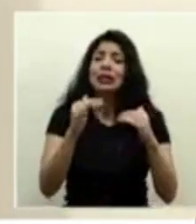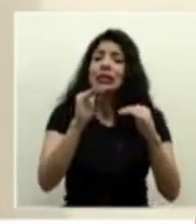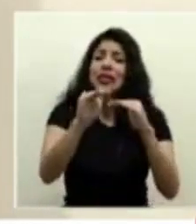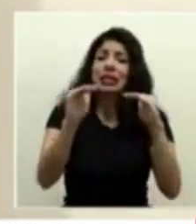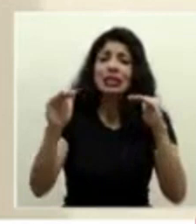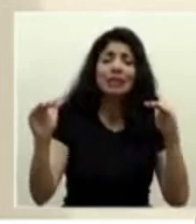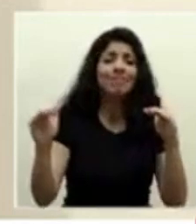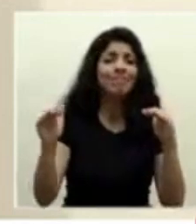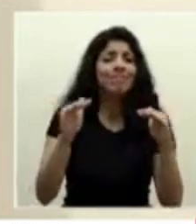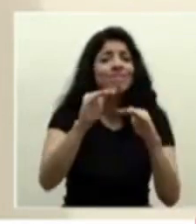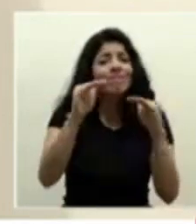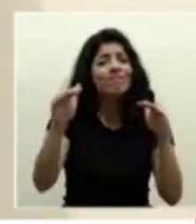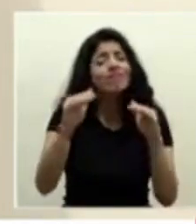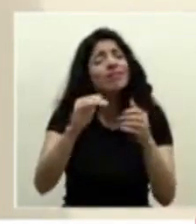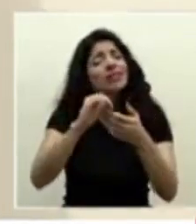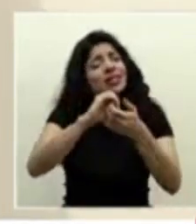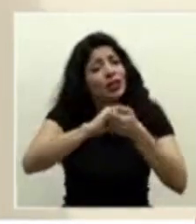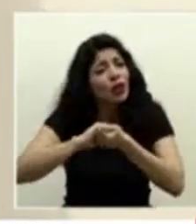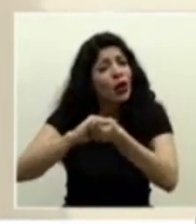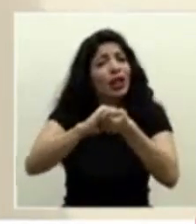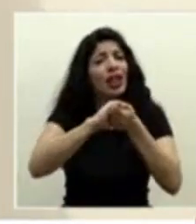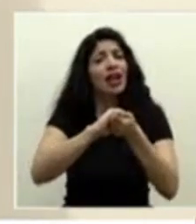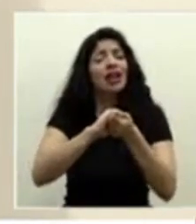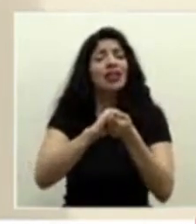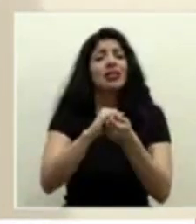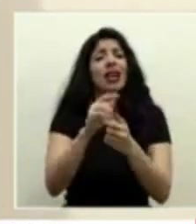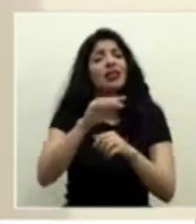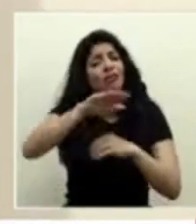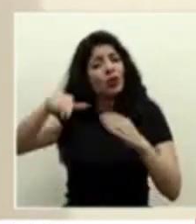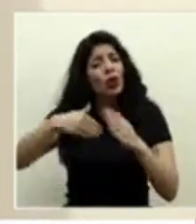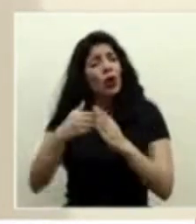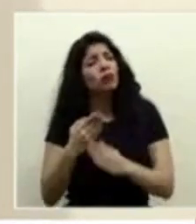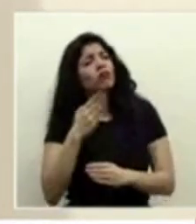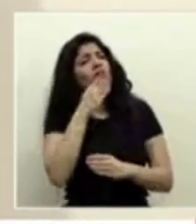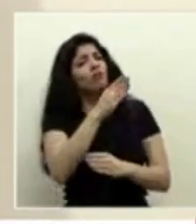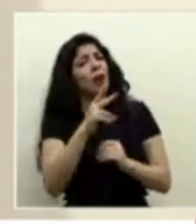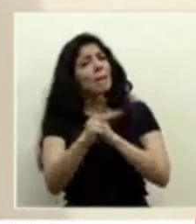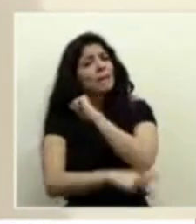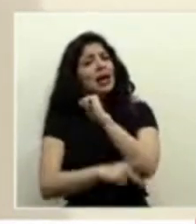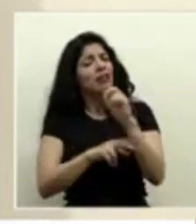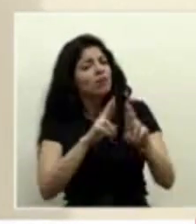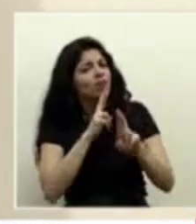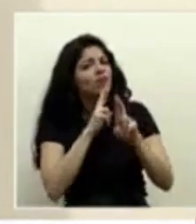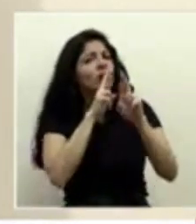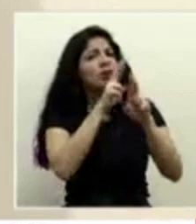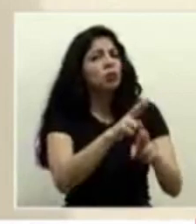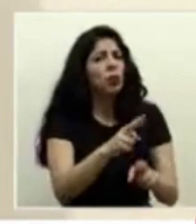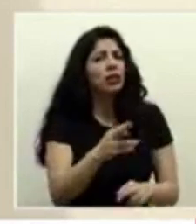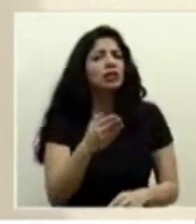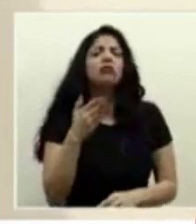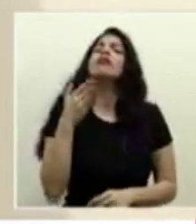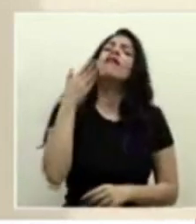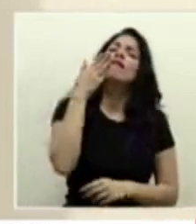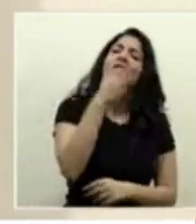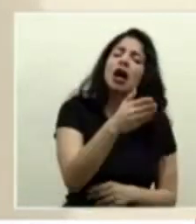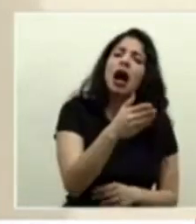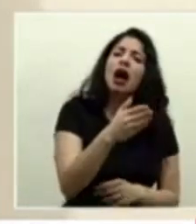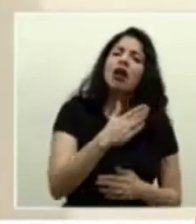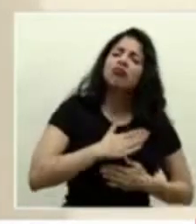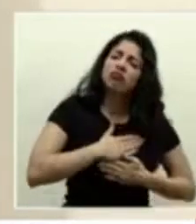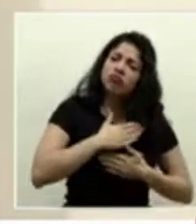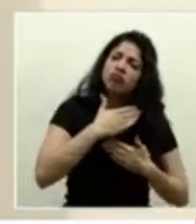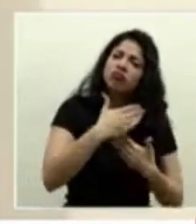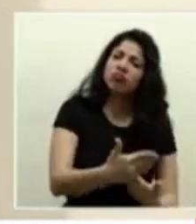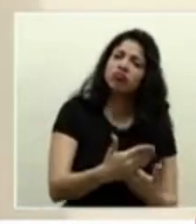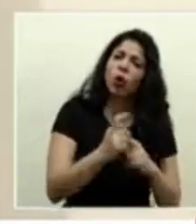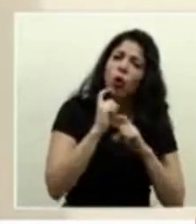llamado a la solidaridad a que respondamos como país y que vayamos de forma altruista